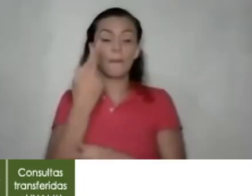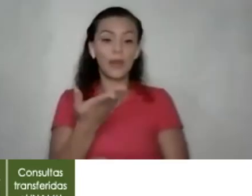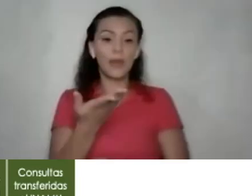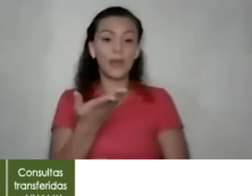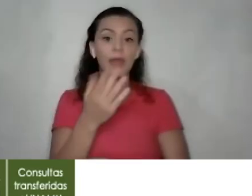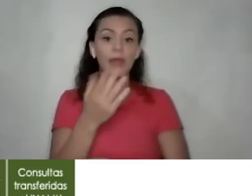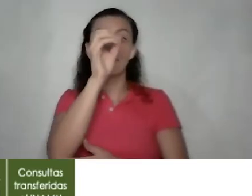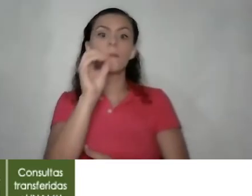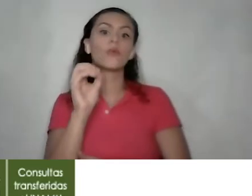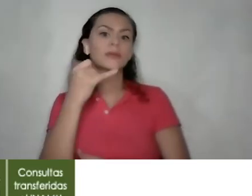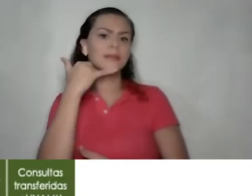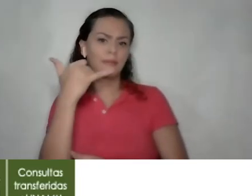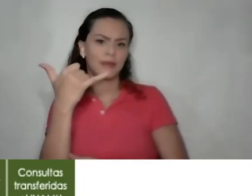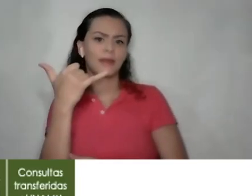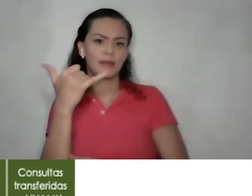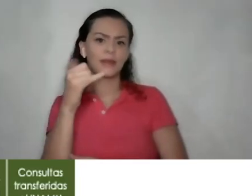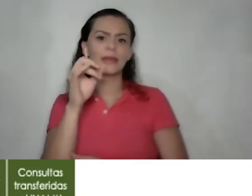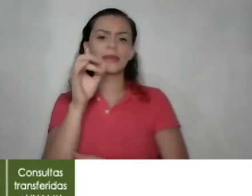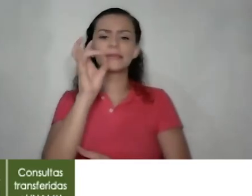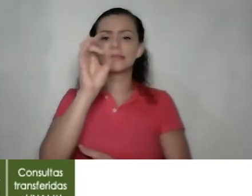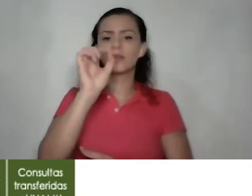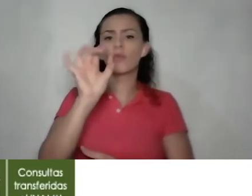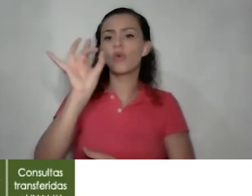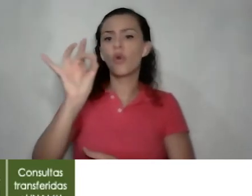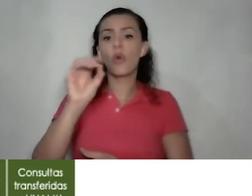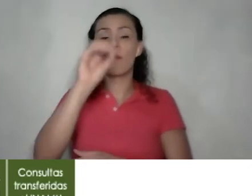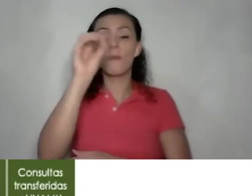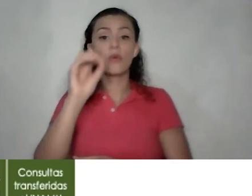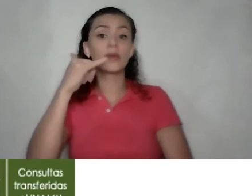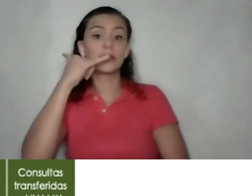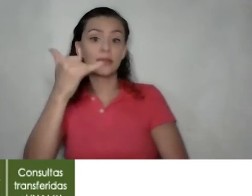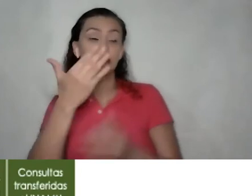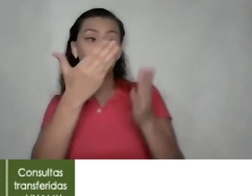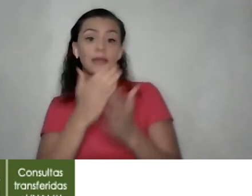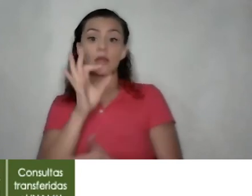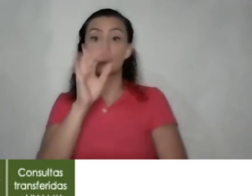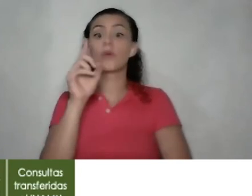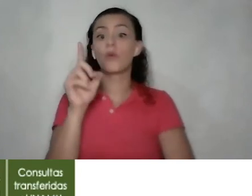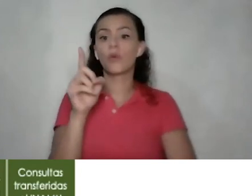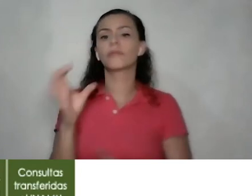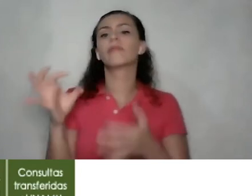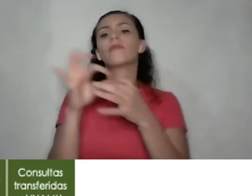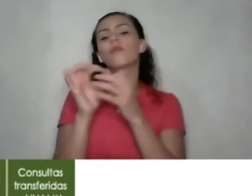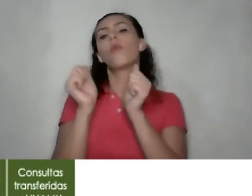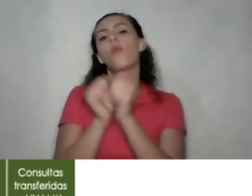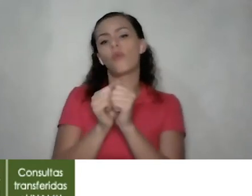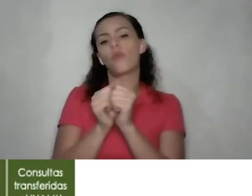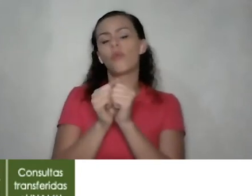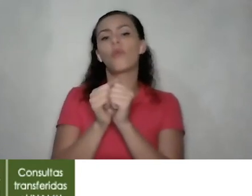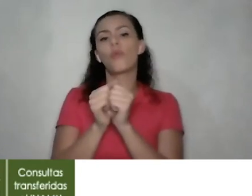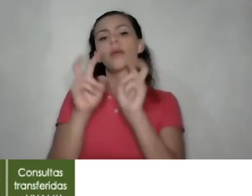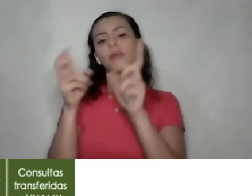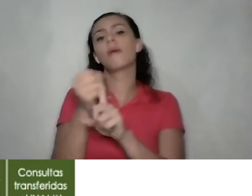porcentaje de llamadas. El 7,8% de las llamadas que recibe el 911 están relacionadas con el tema de